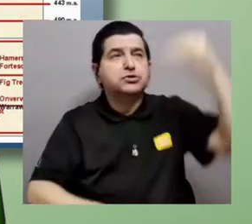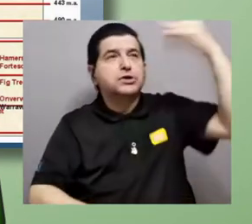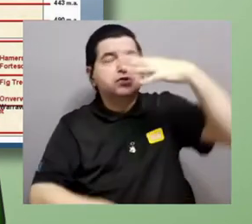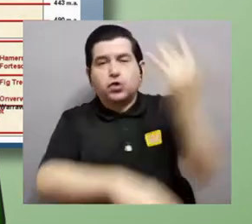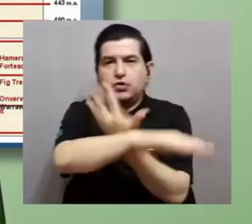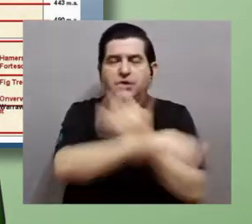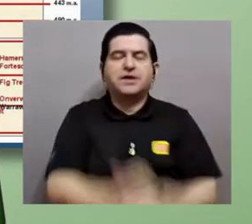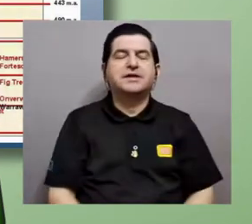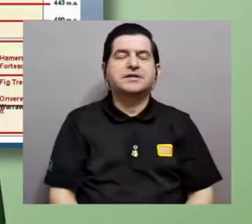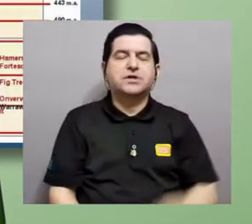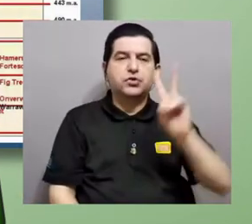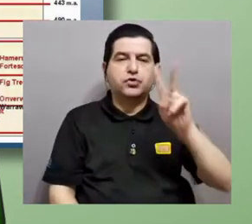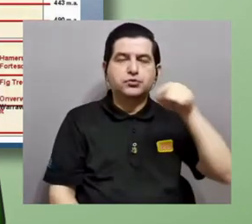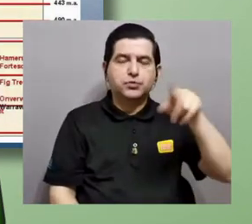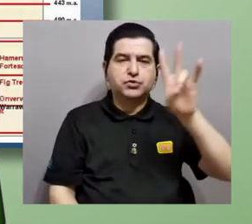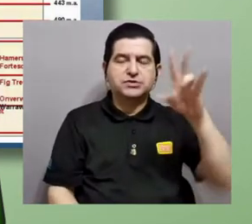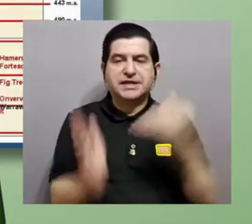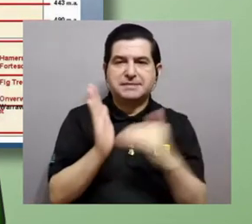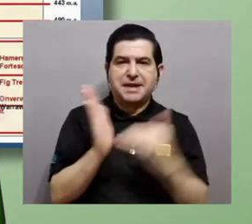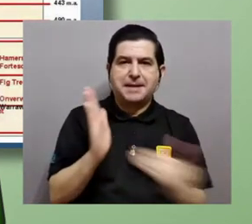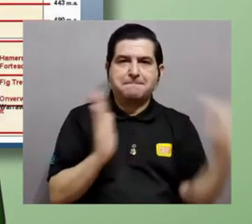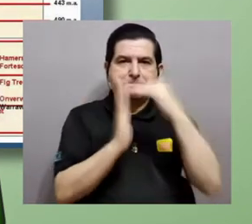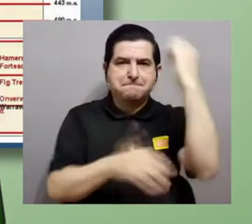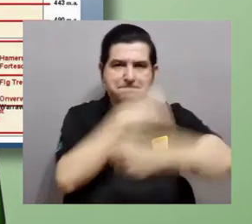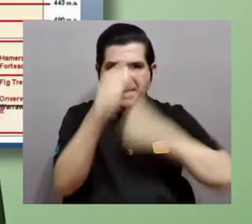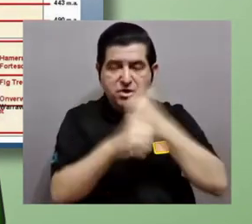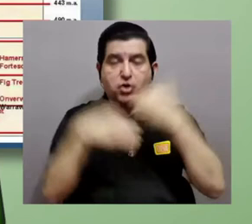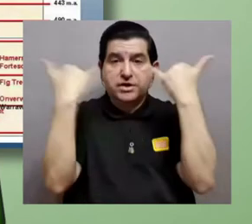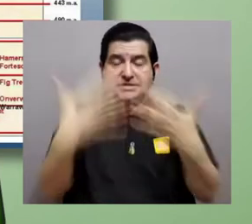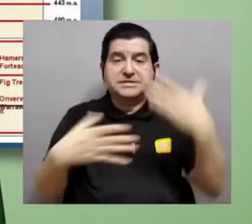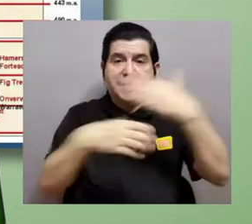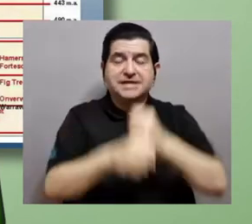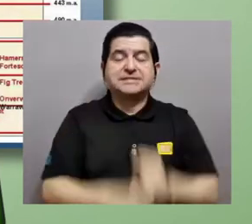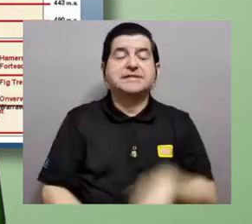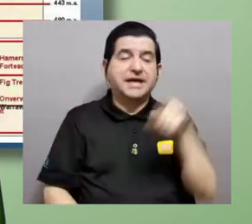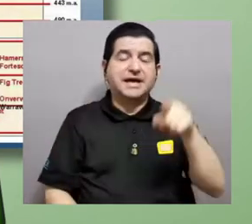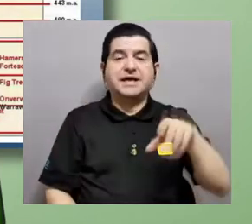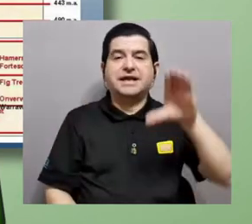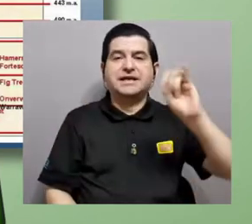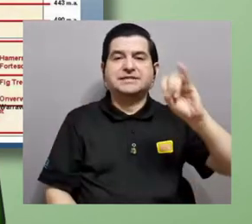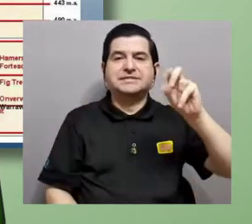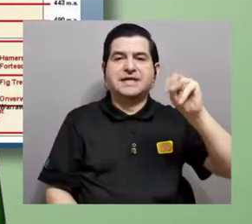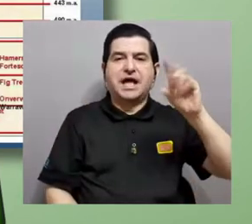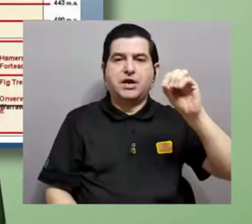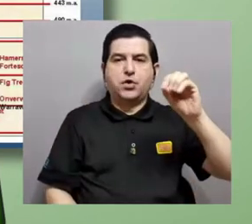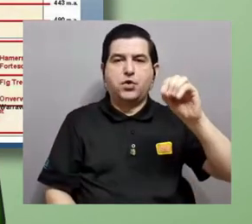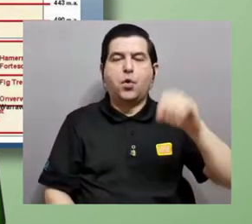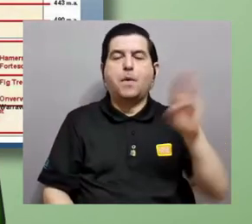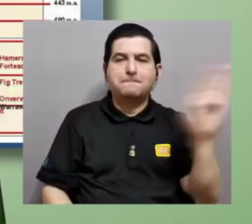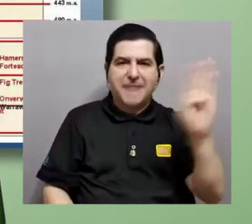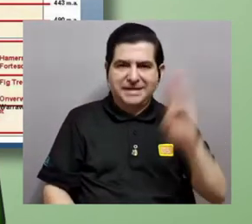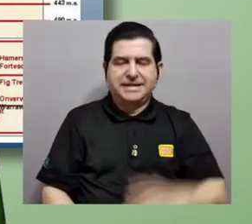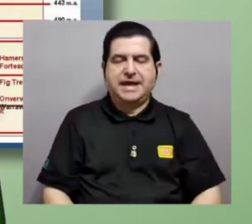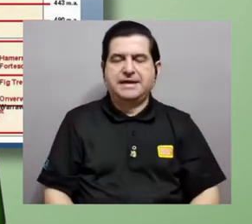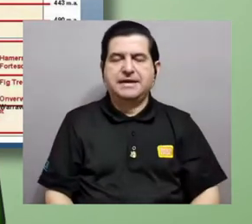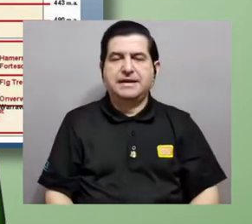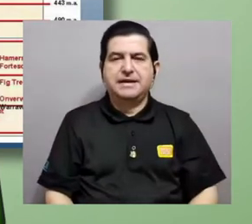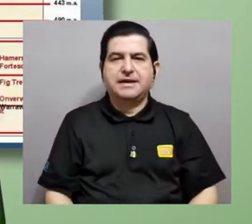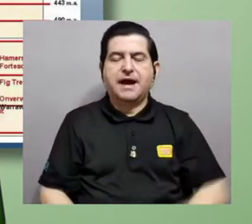en 2,7 mil millones de años, ya hecha por las cianobacterias. La